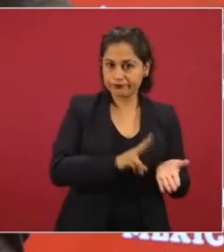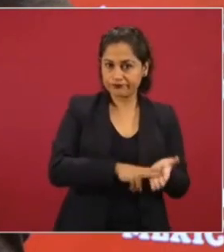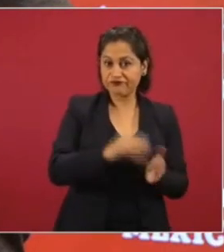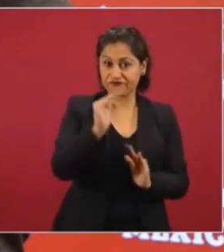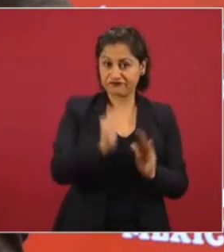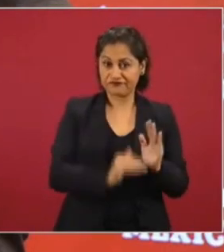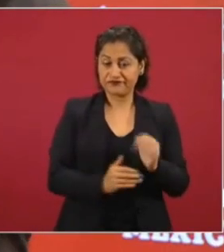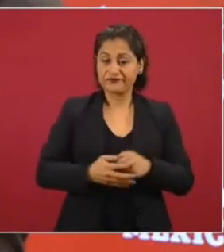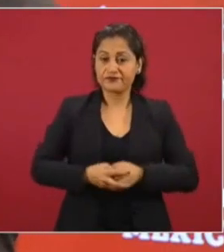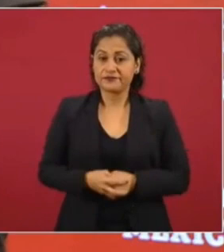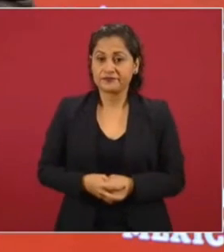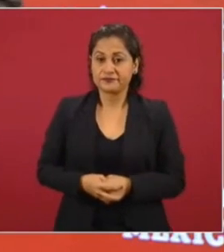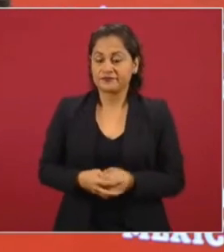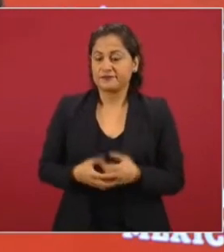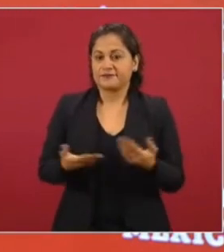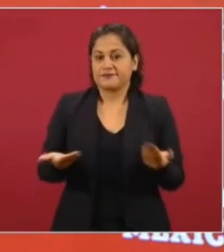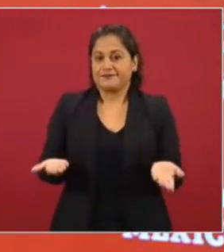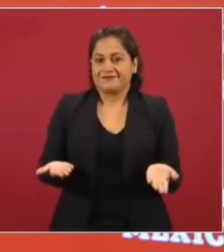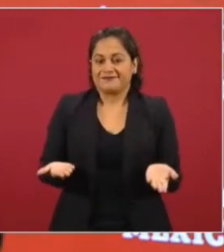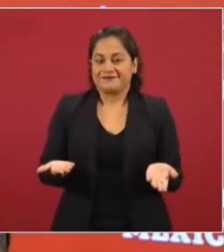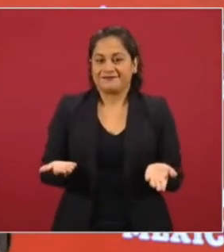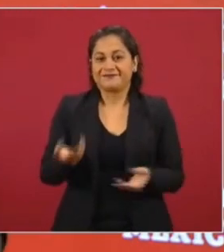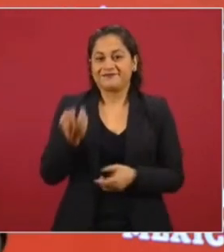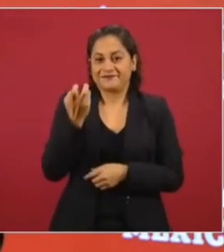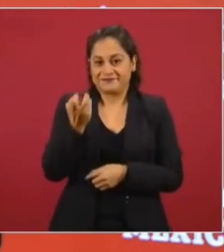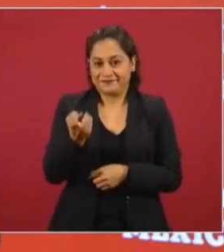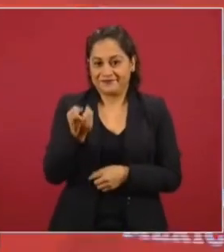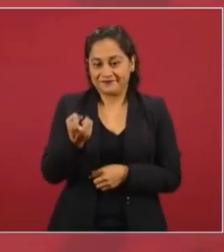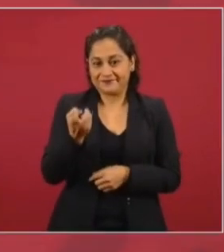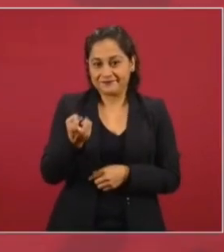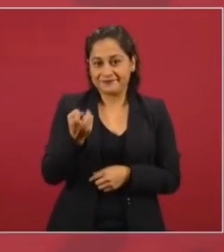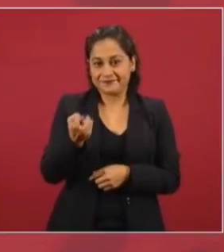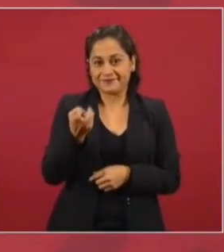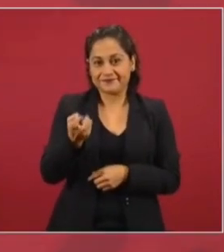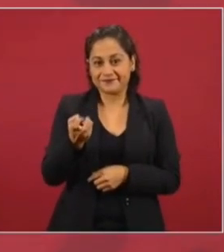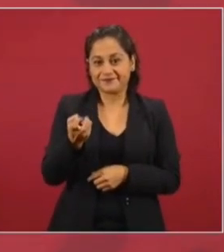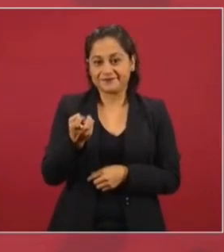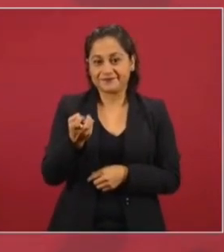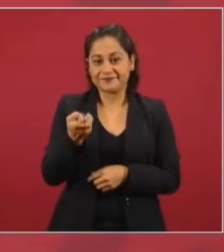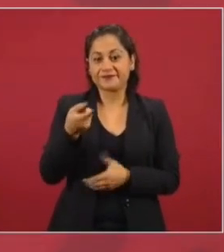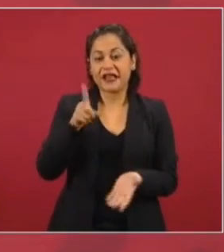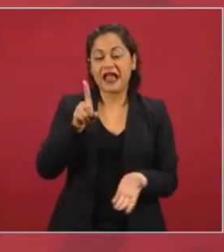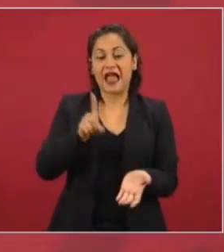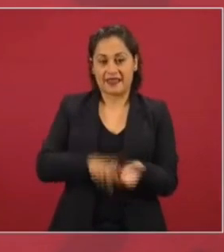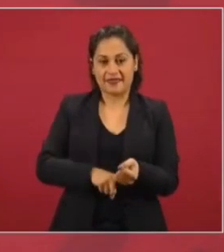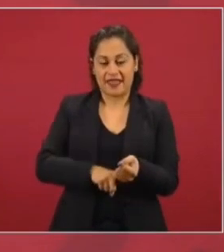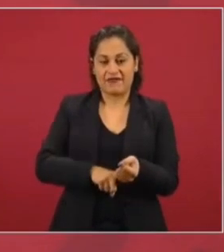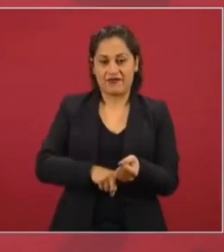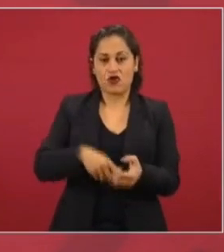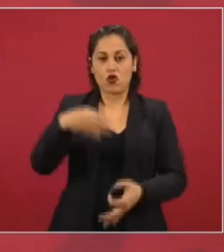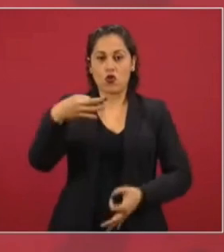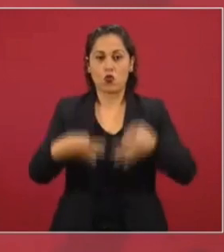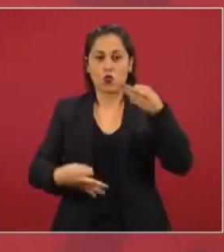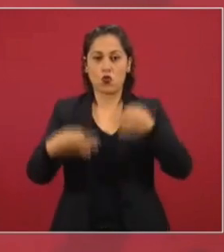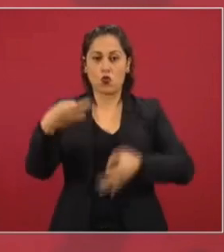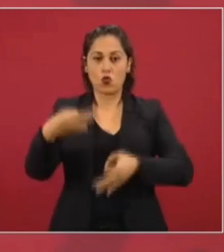Y esto, pues es parte del juicio del señor Lozoya.